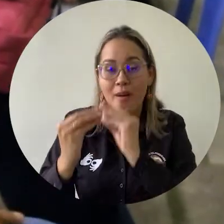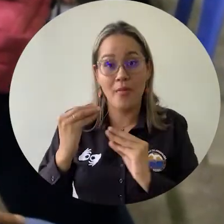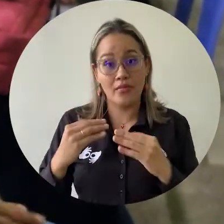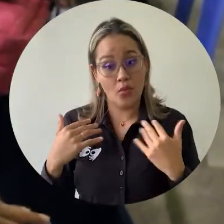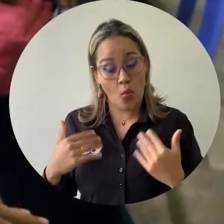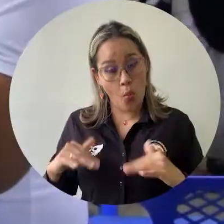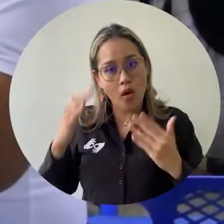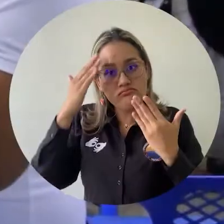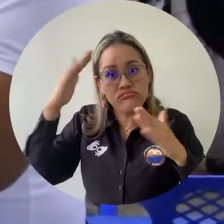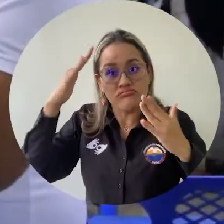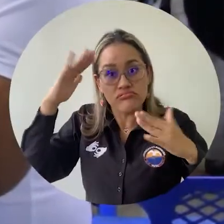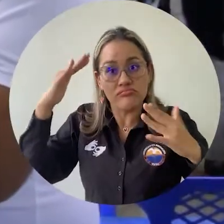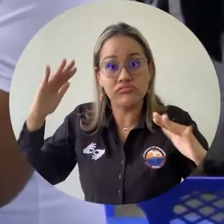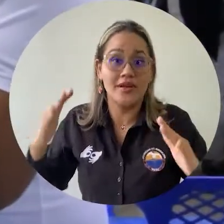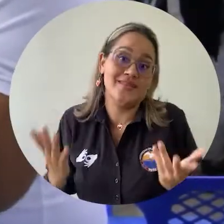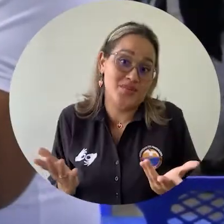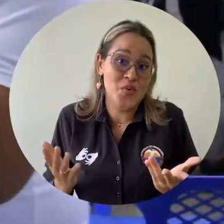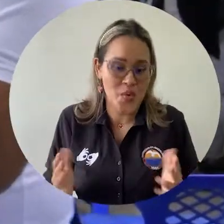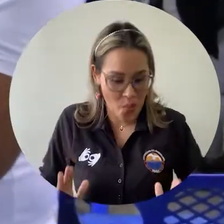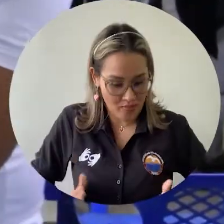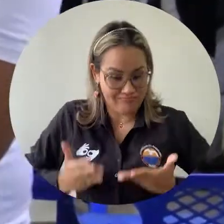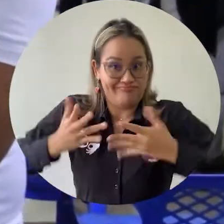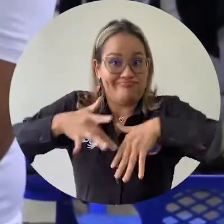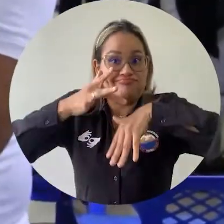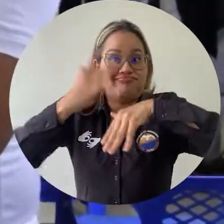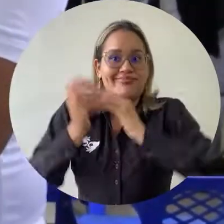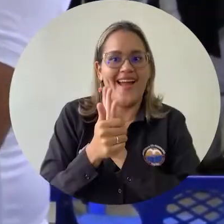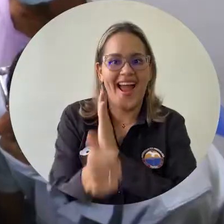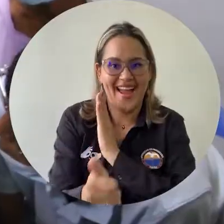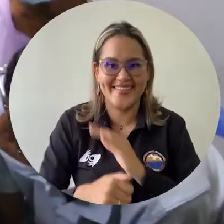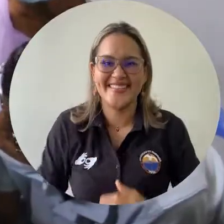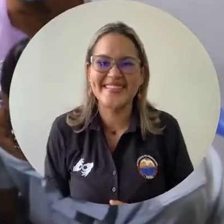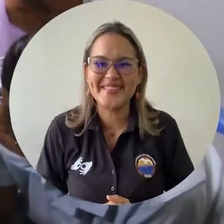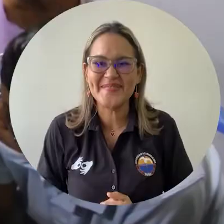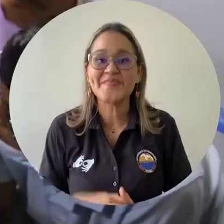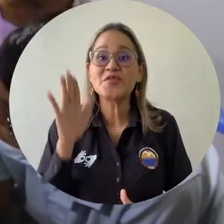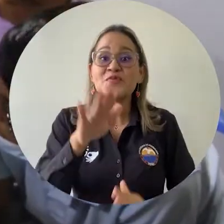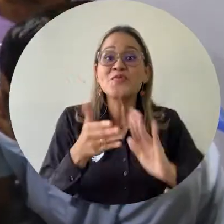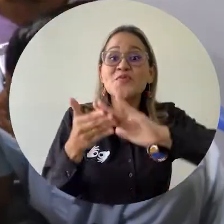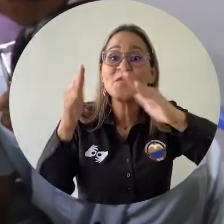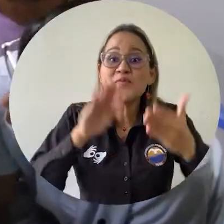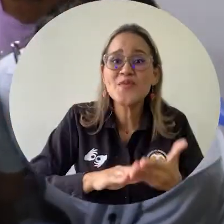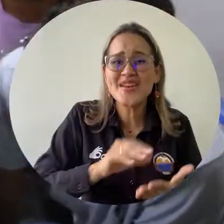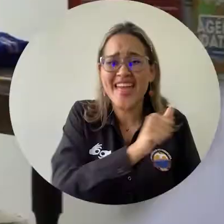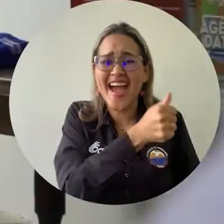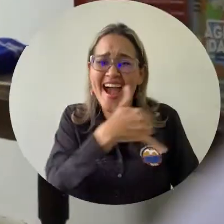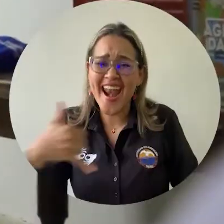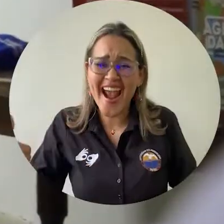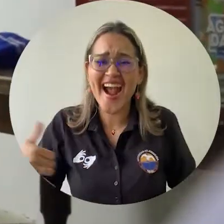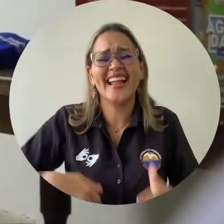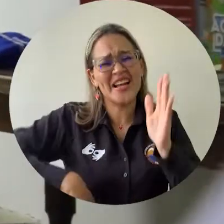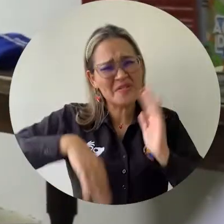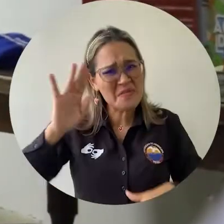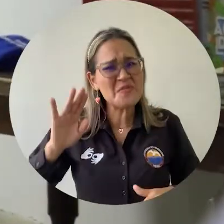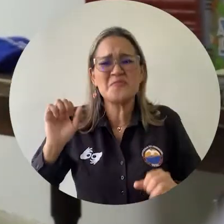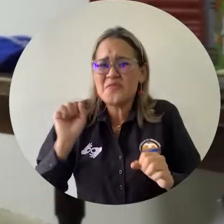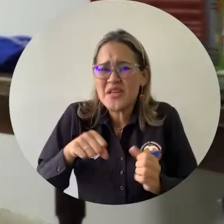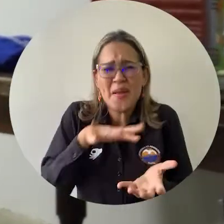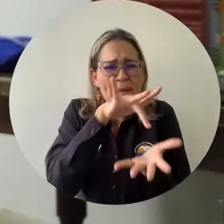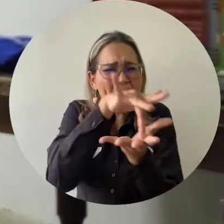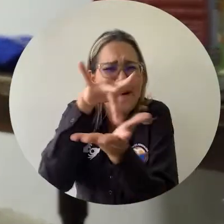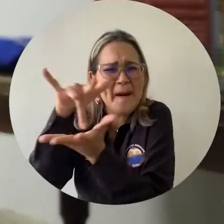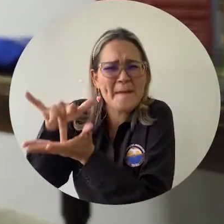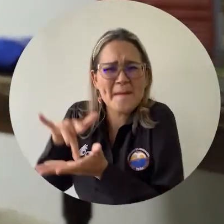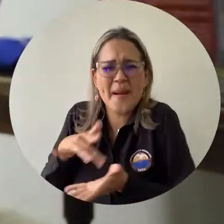conocimiento, levantar el talento que tienen y sacarlos adelante. La comunidad del municipio de Aracataca podrá participar de manera